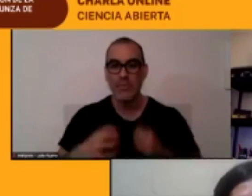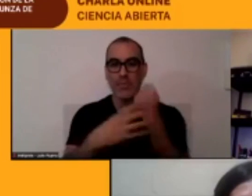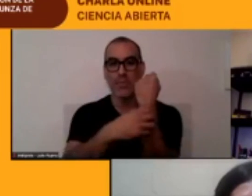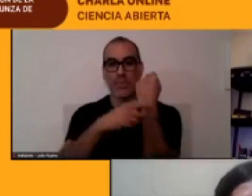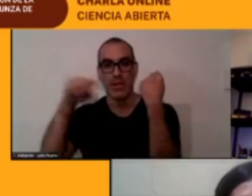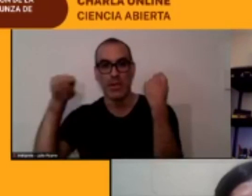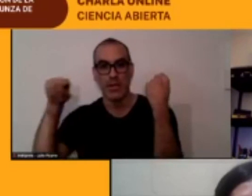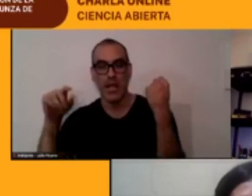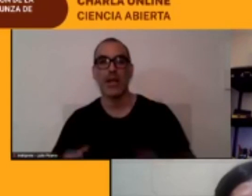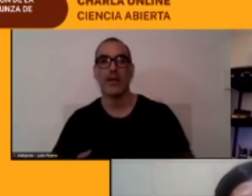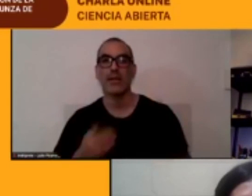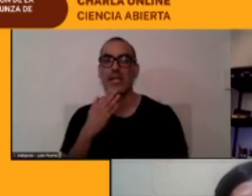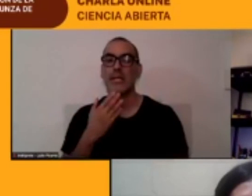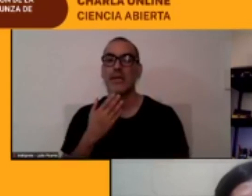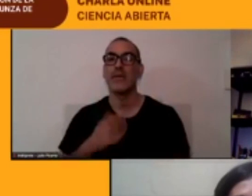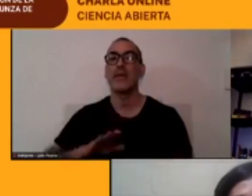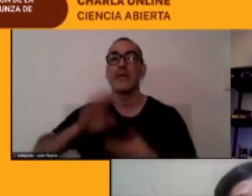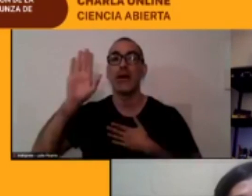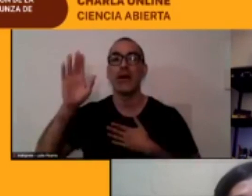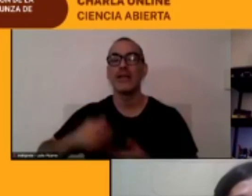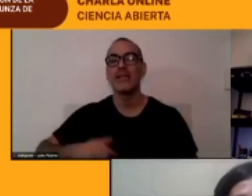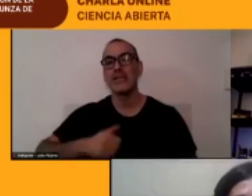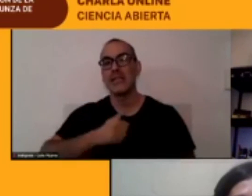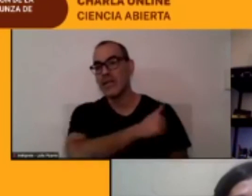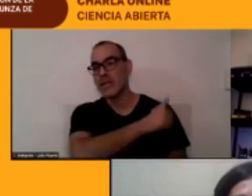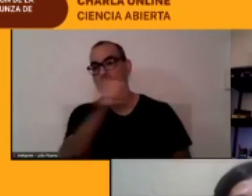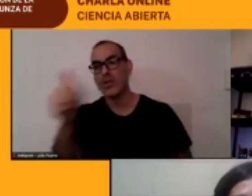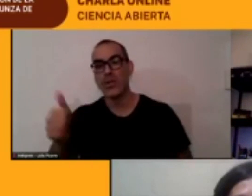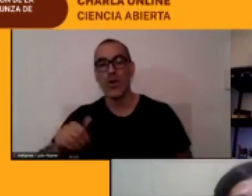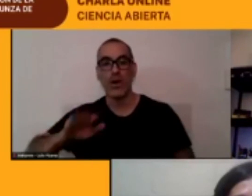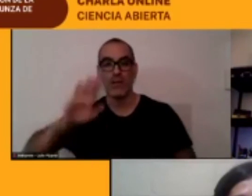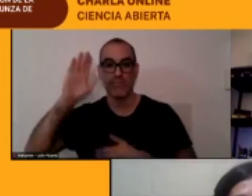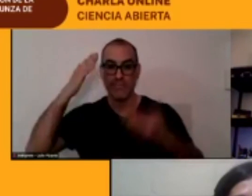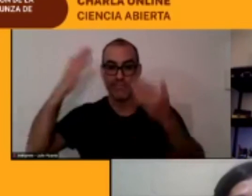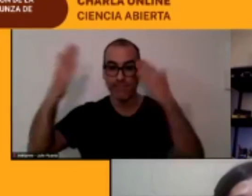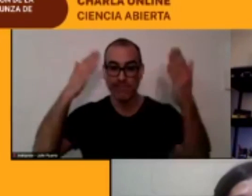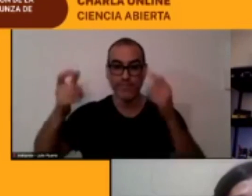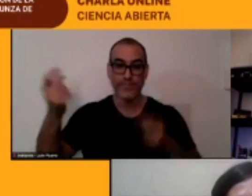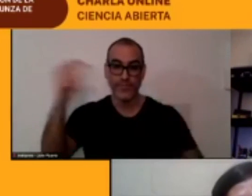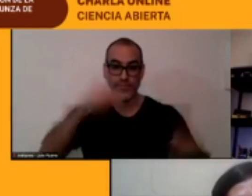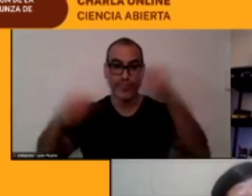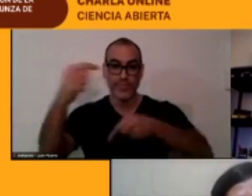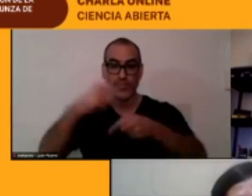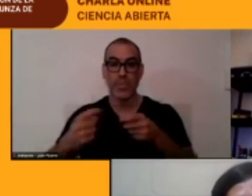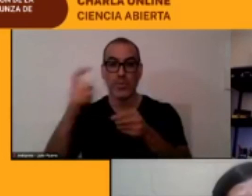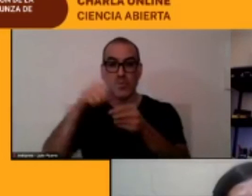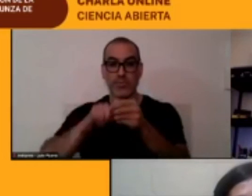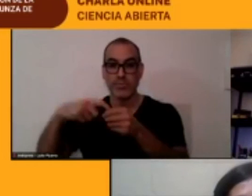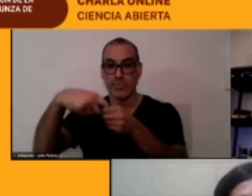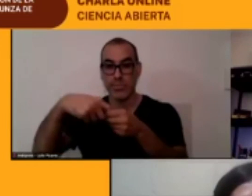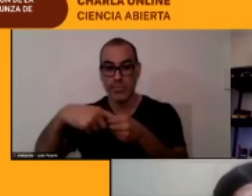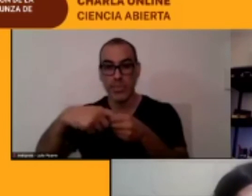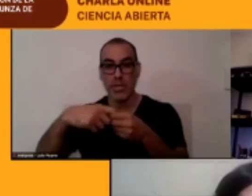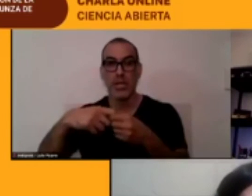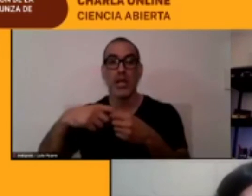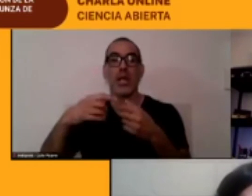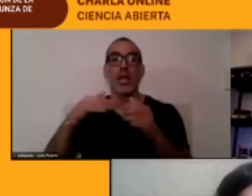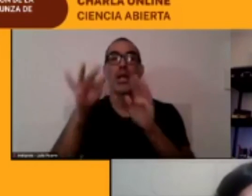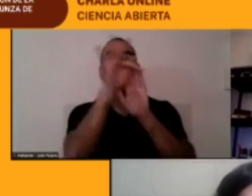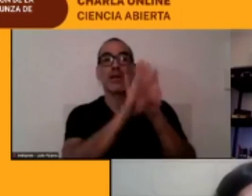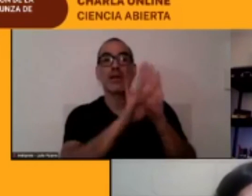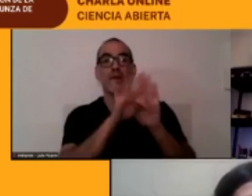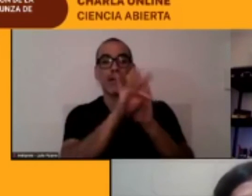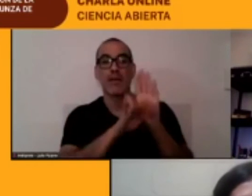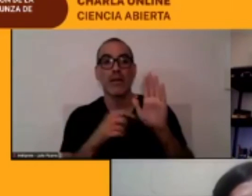también queremos saludar a todas las personas que se contactaron con nosotros o que se conectaron mejor dicho a través de nuestro fanpage que es para